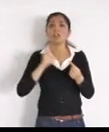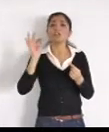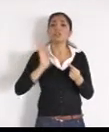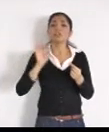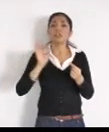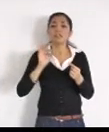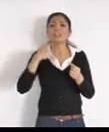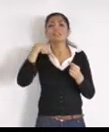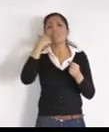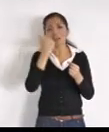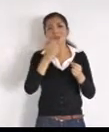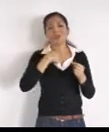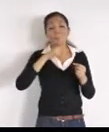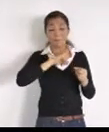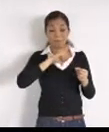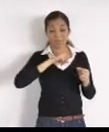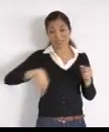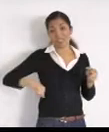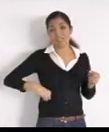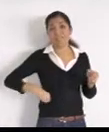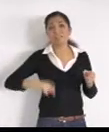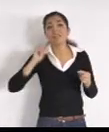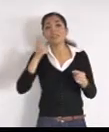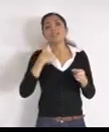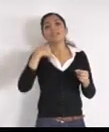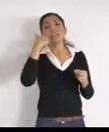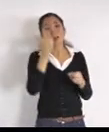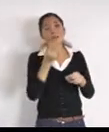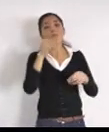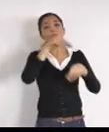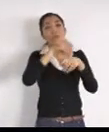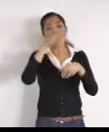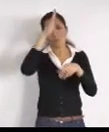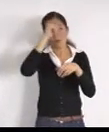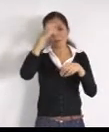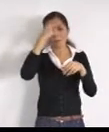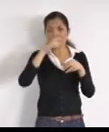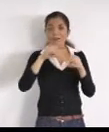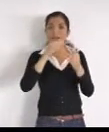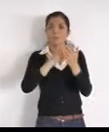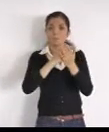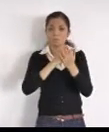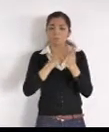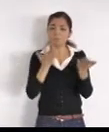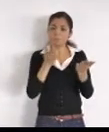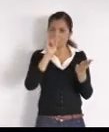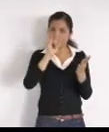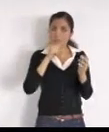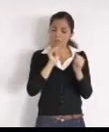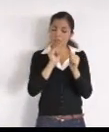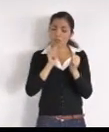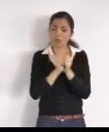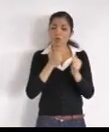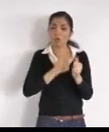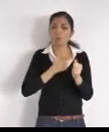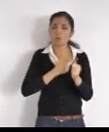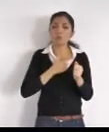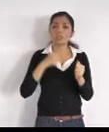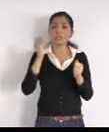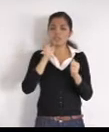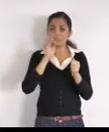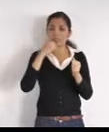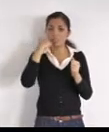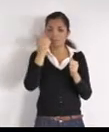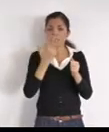atención, si me comprometo, que te reciban, Lucy, si puedes solicitar, la audiencia, yo hablo con, el director de ingresos, y con el tesorero,